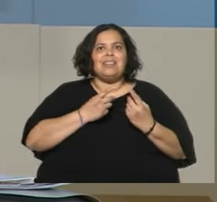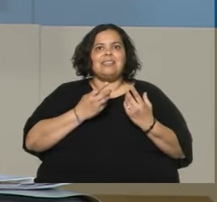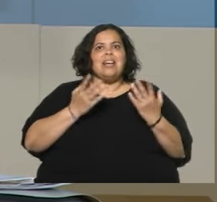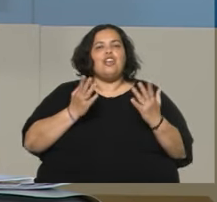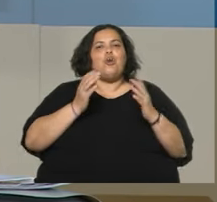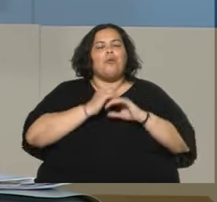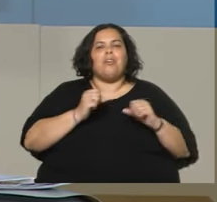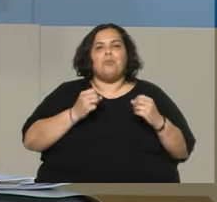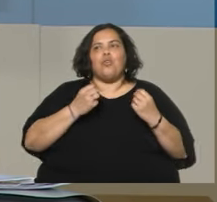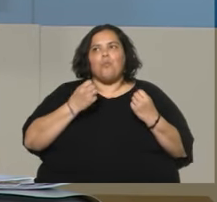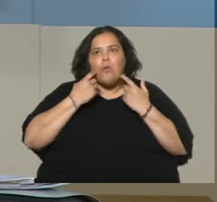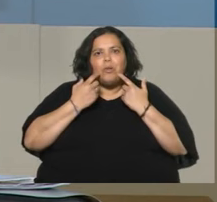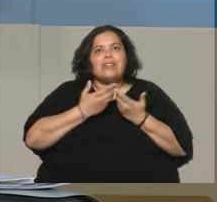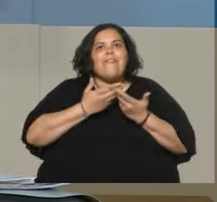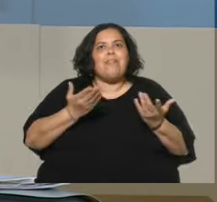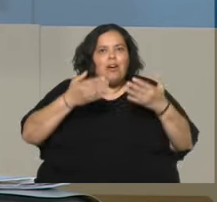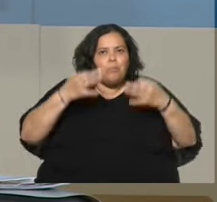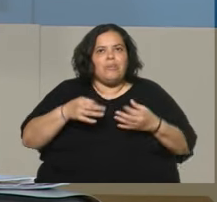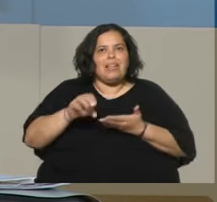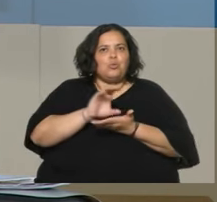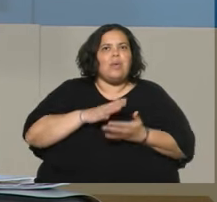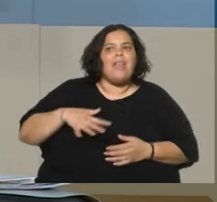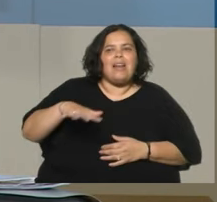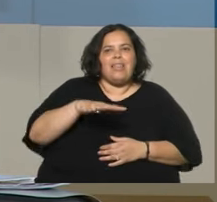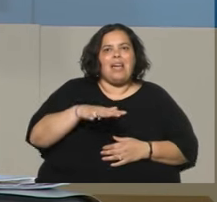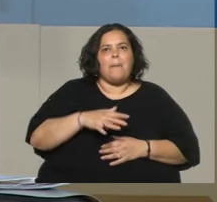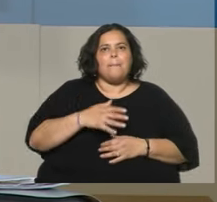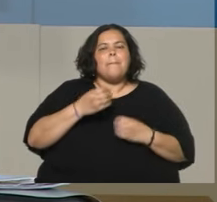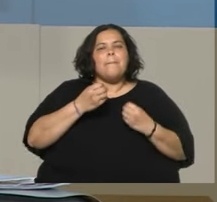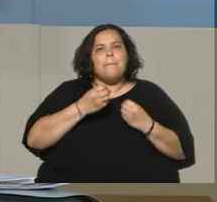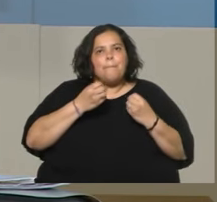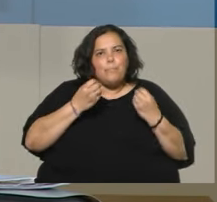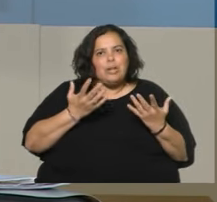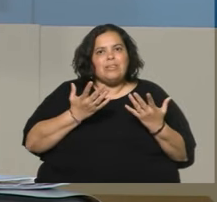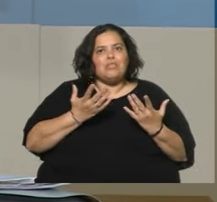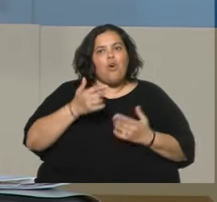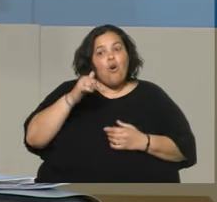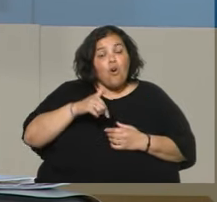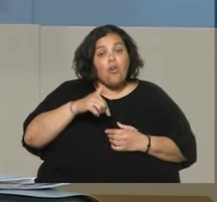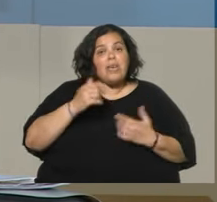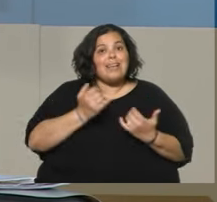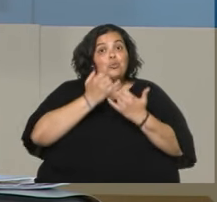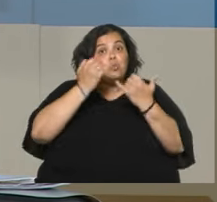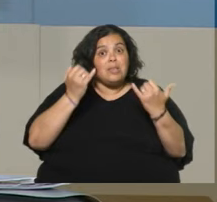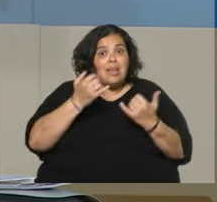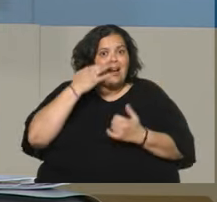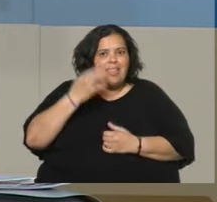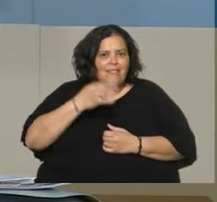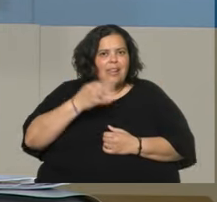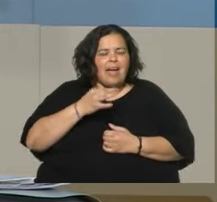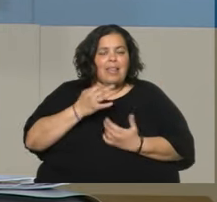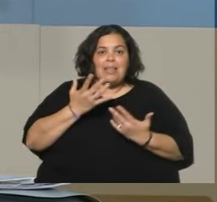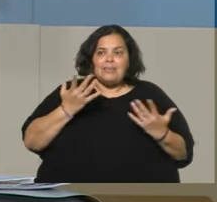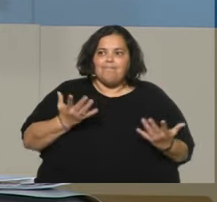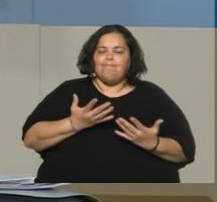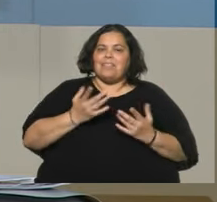la ciudadanía. Entonces, por eso hay una cosa, Leonardo, que es un día de verdad que nos tiene que interpelar como país ante una situación